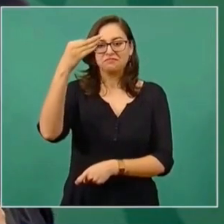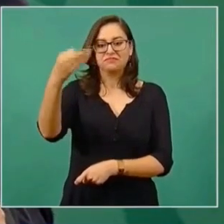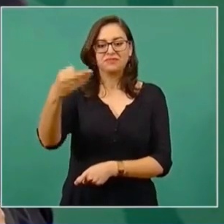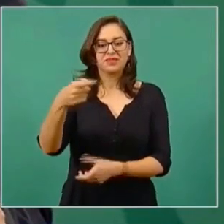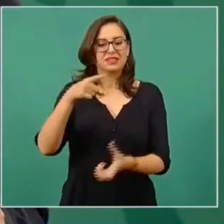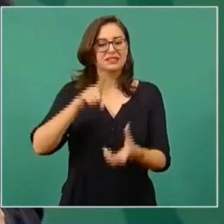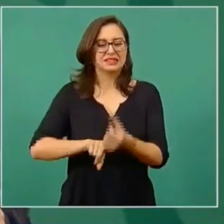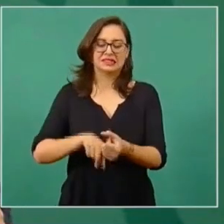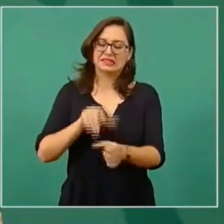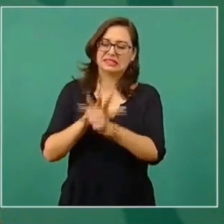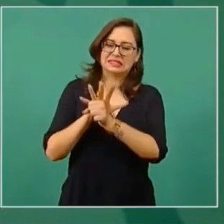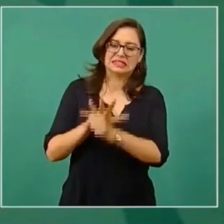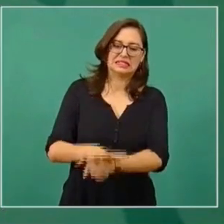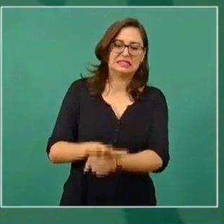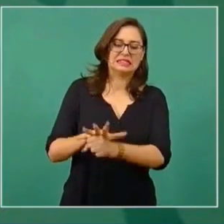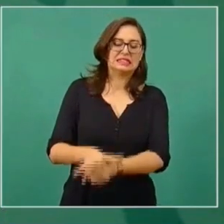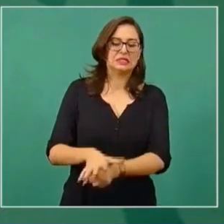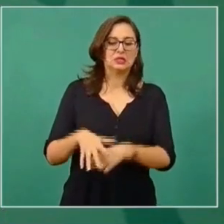muy fuertes,